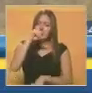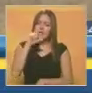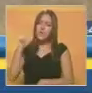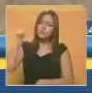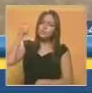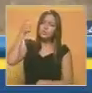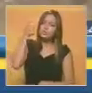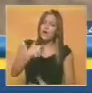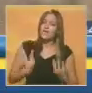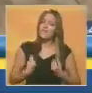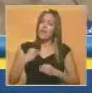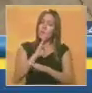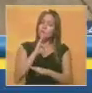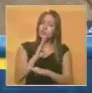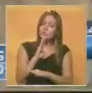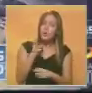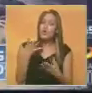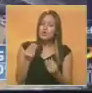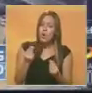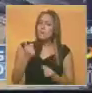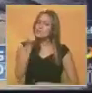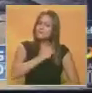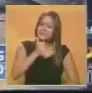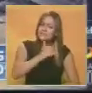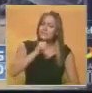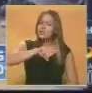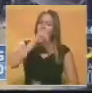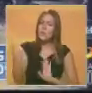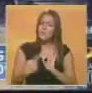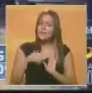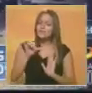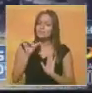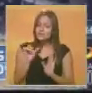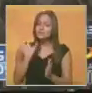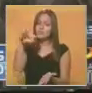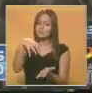conservando sus vidas en medio de la hostilidad total del Estado.